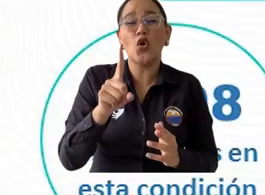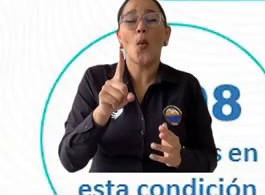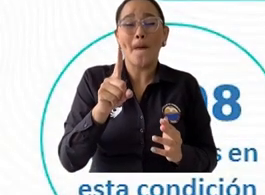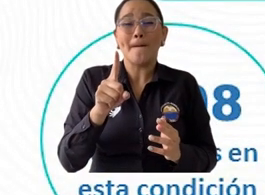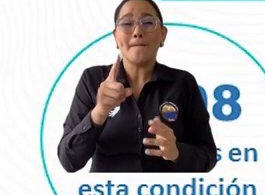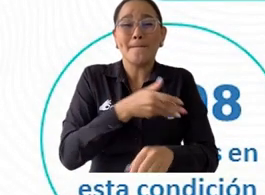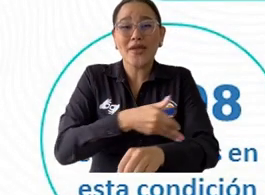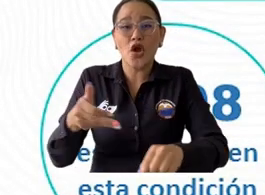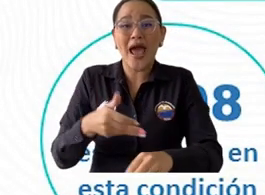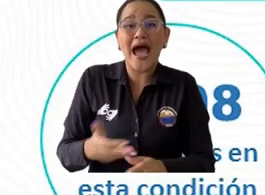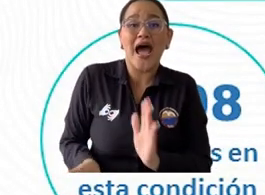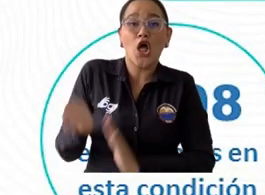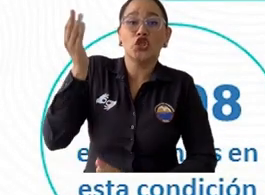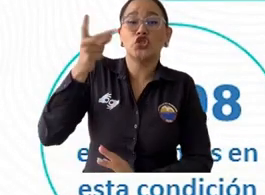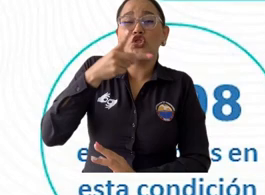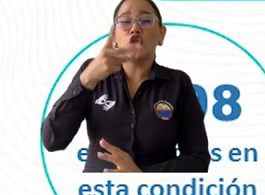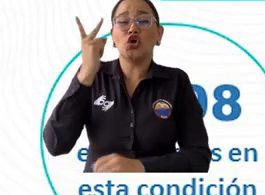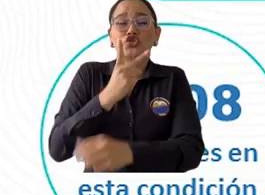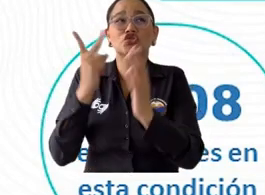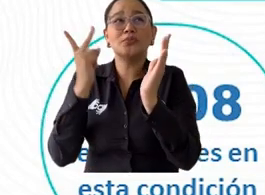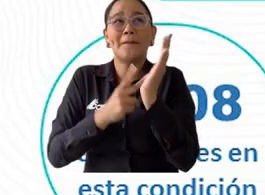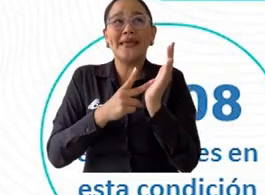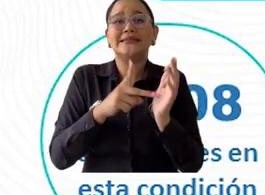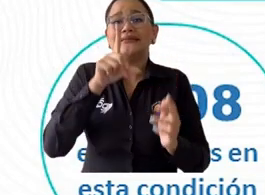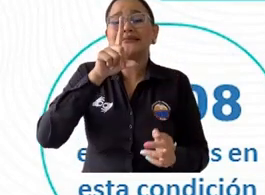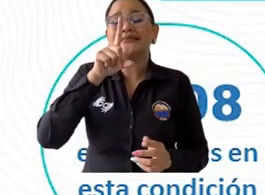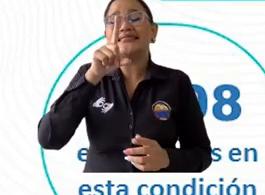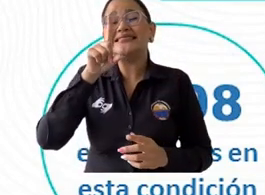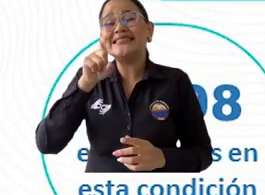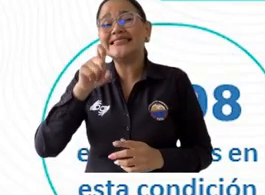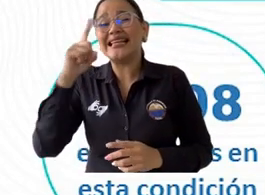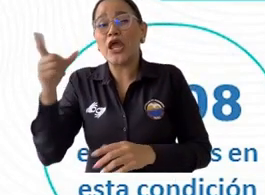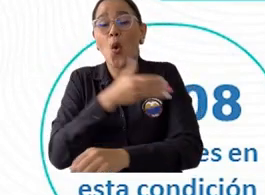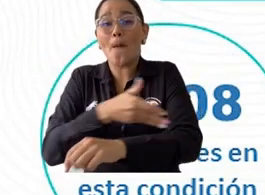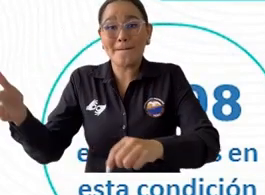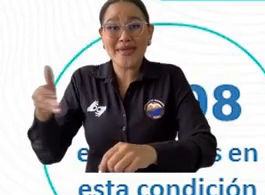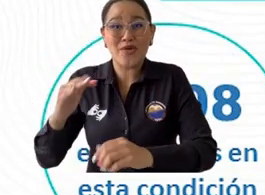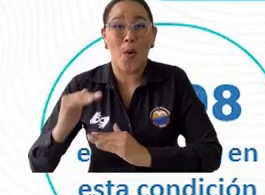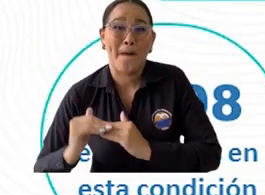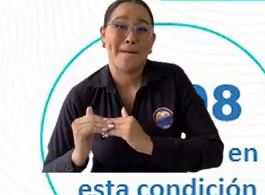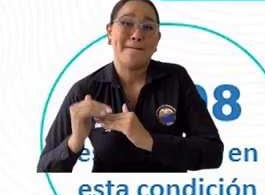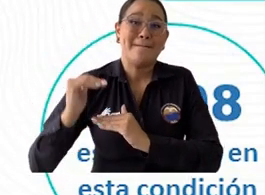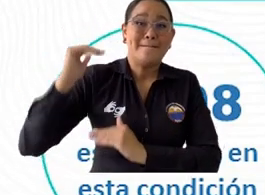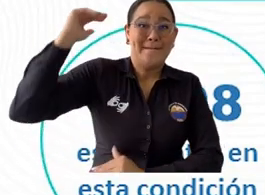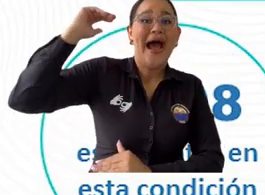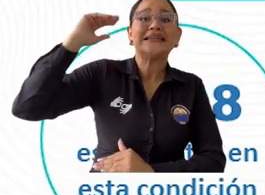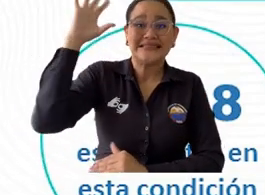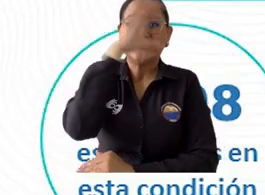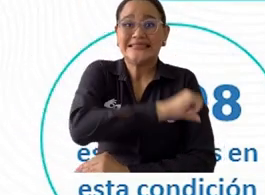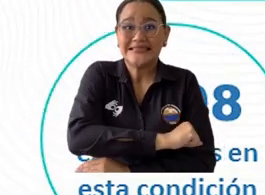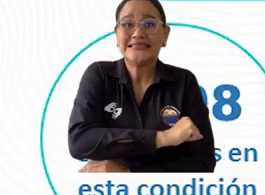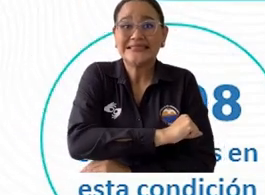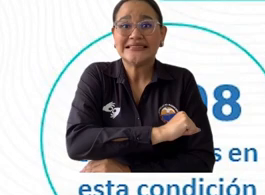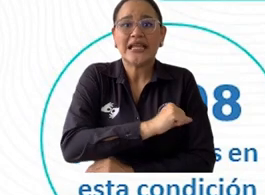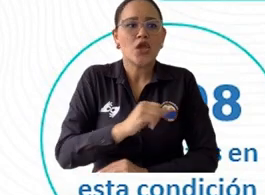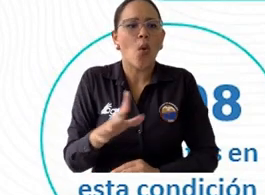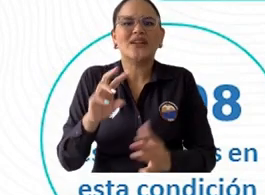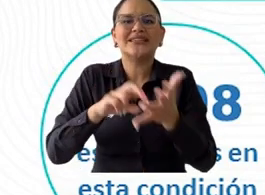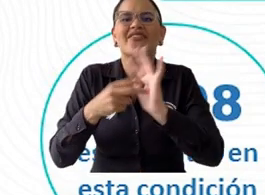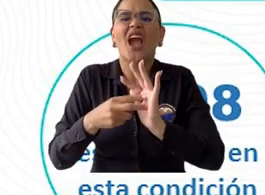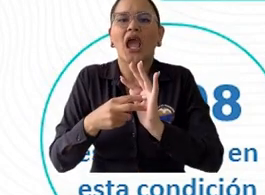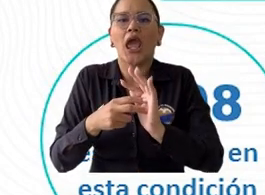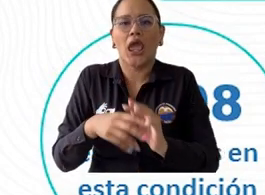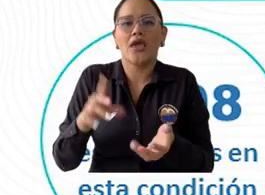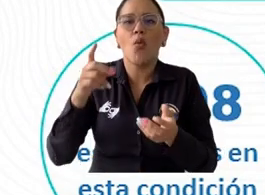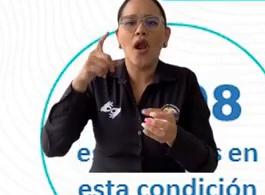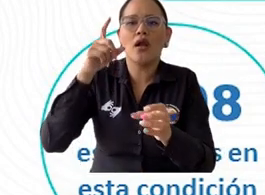.061 millones lo que son cerca de 250 millones de pesos adicionales a los cerca de 3.917 millones en exoneraciones